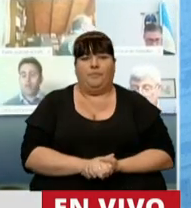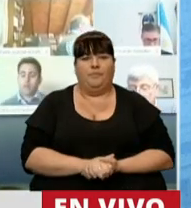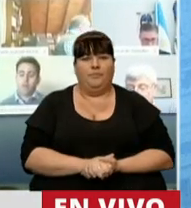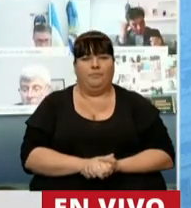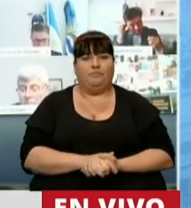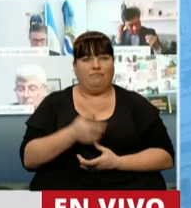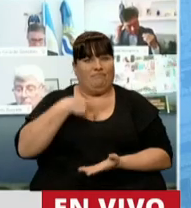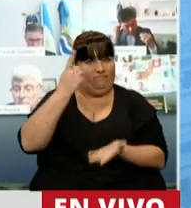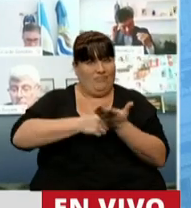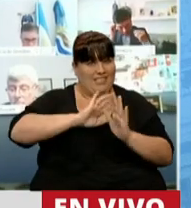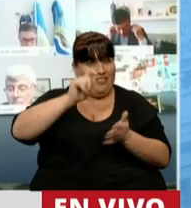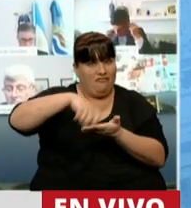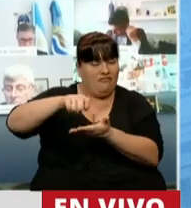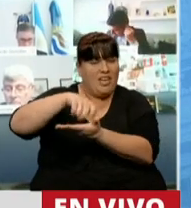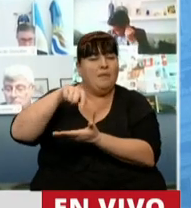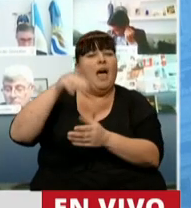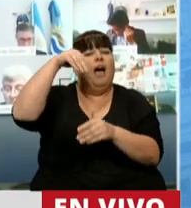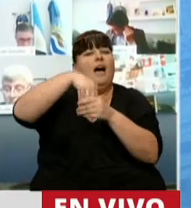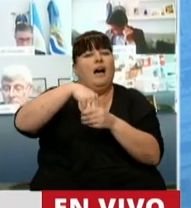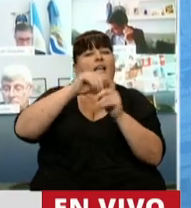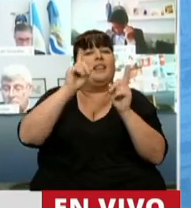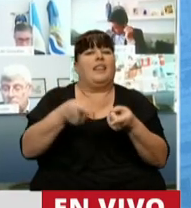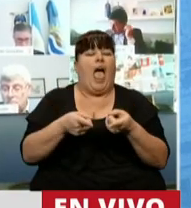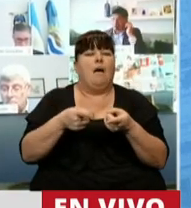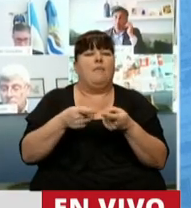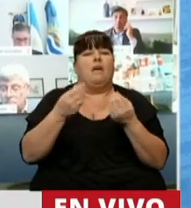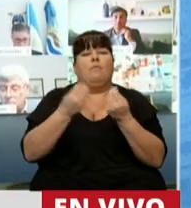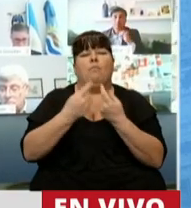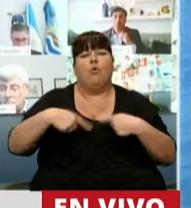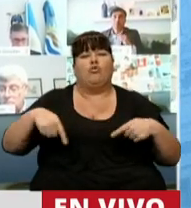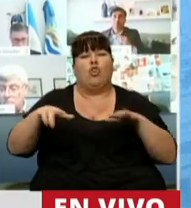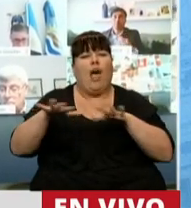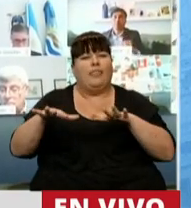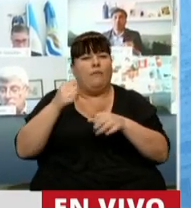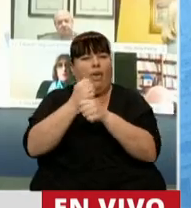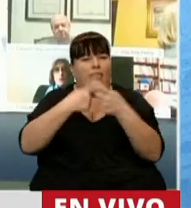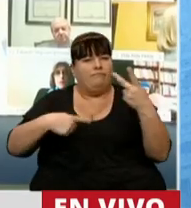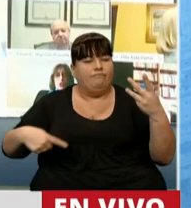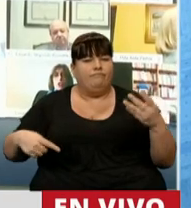dimos dictamen incluimos una cantidad de actividades